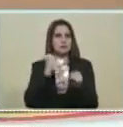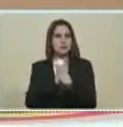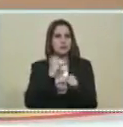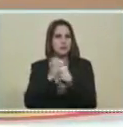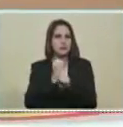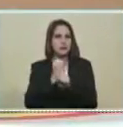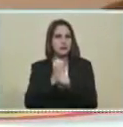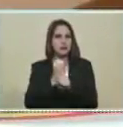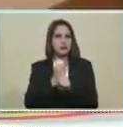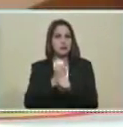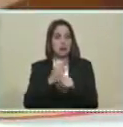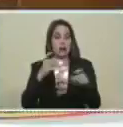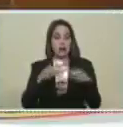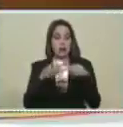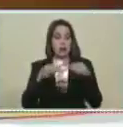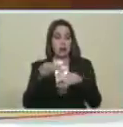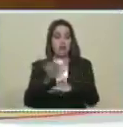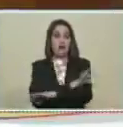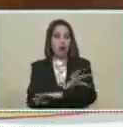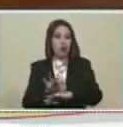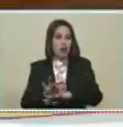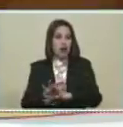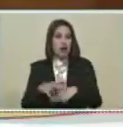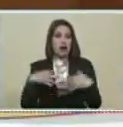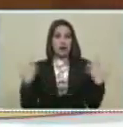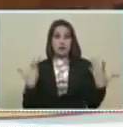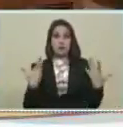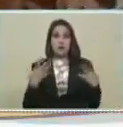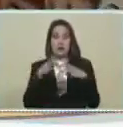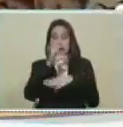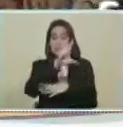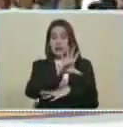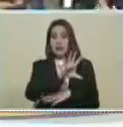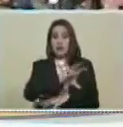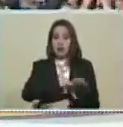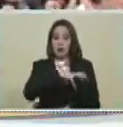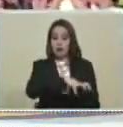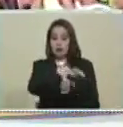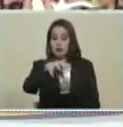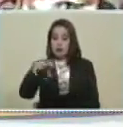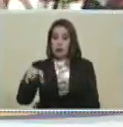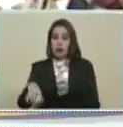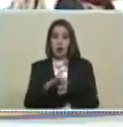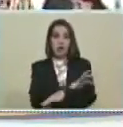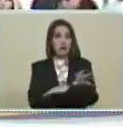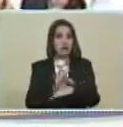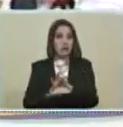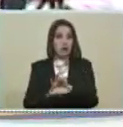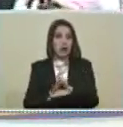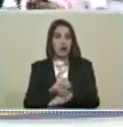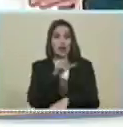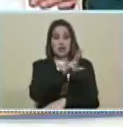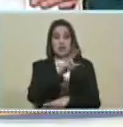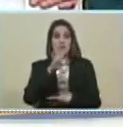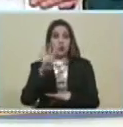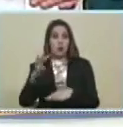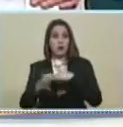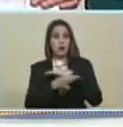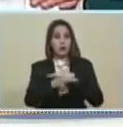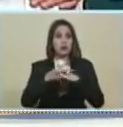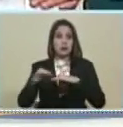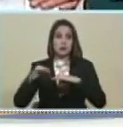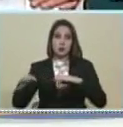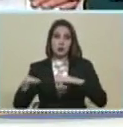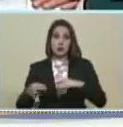El Plan Chamba Juvenil Fronterizo En todos los Cinco estados Fronterizos En todos los 34 municipios